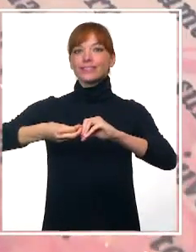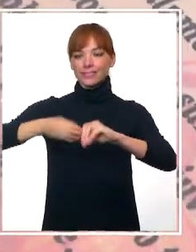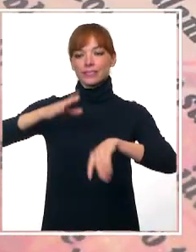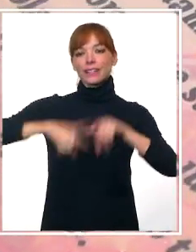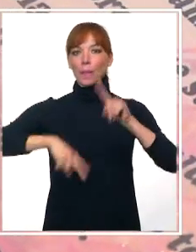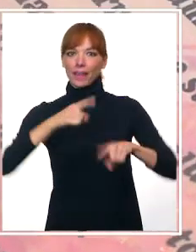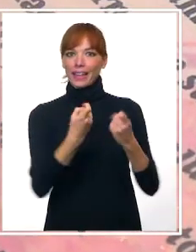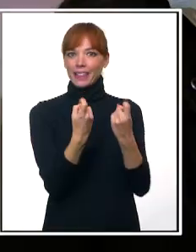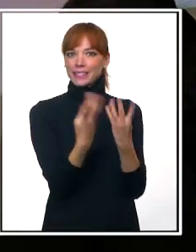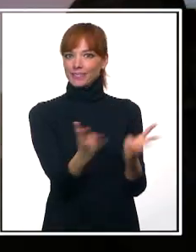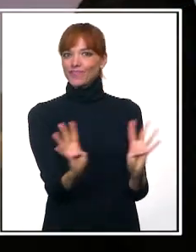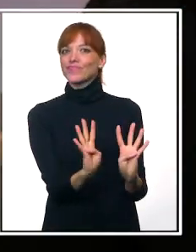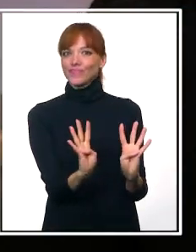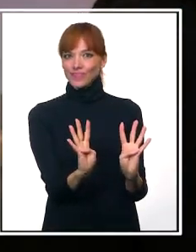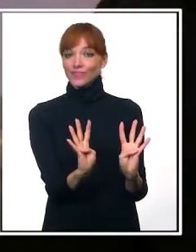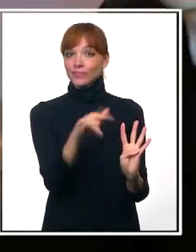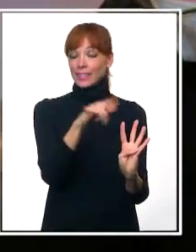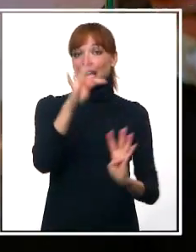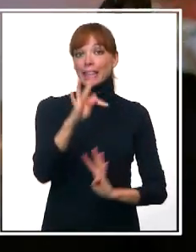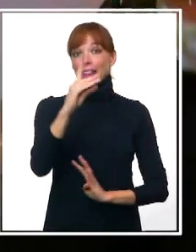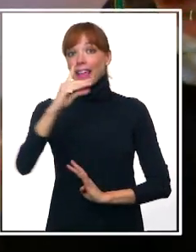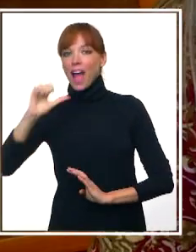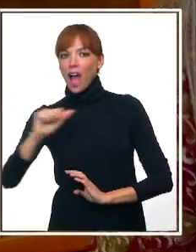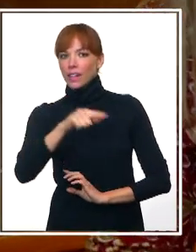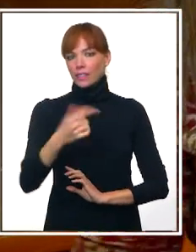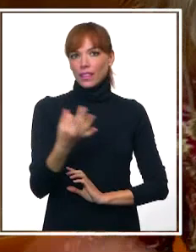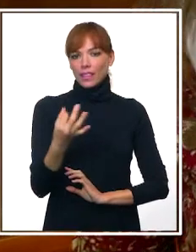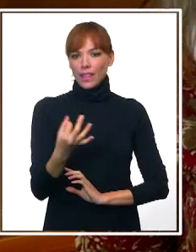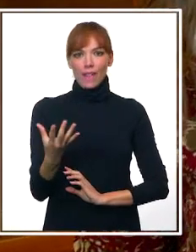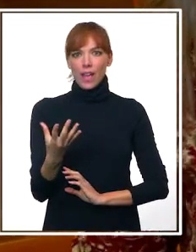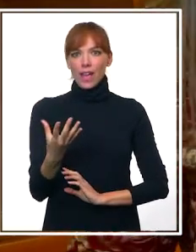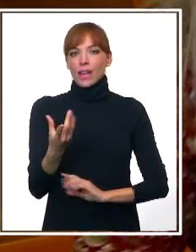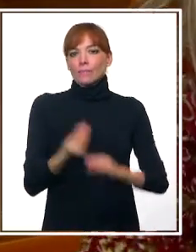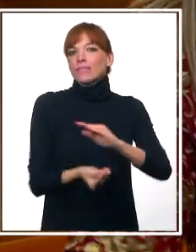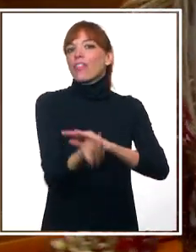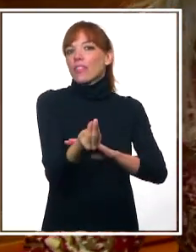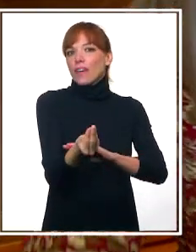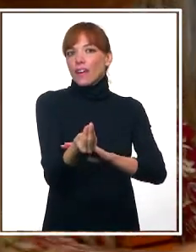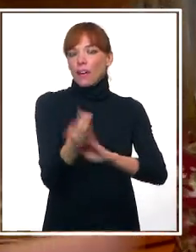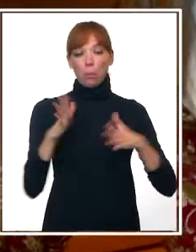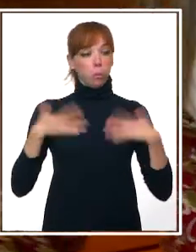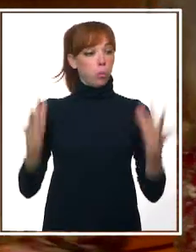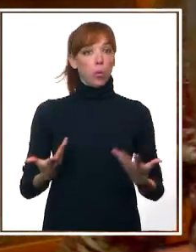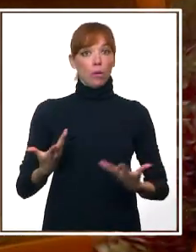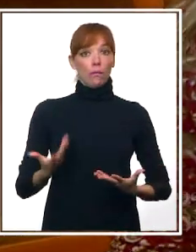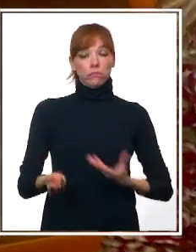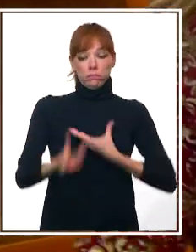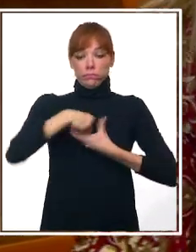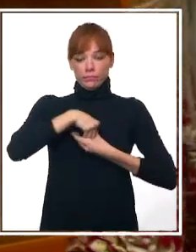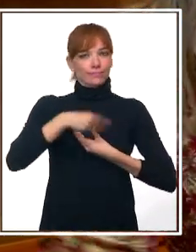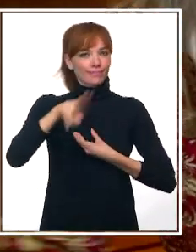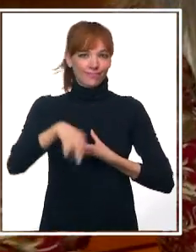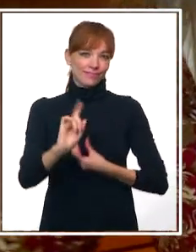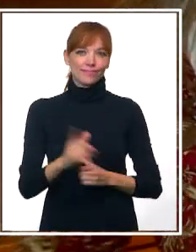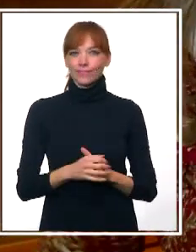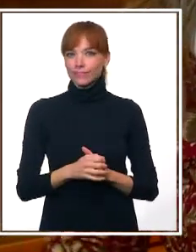necesidades. El TDA es una condición que se nace con ella, no se adquiere, se adquieren las comorbilidades de la sociedad, que es